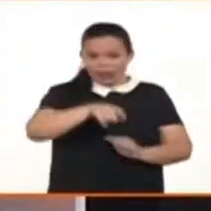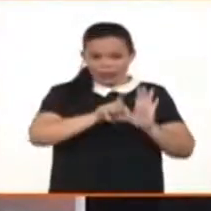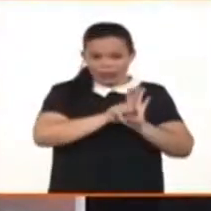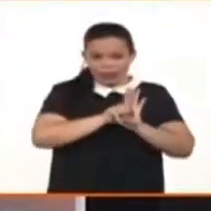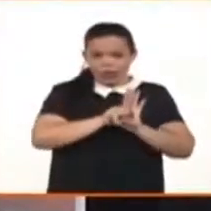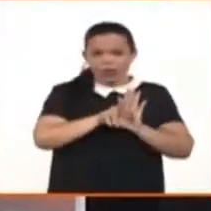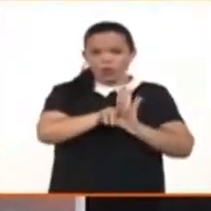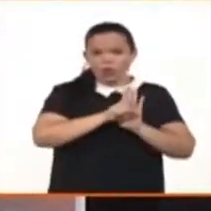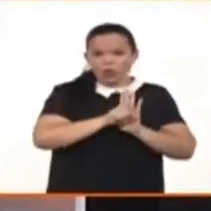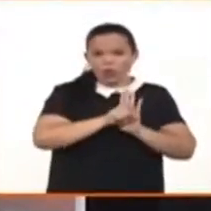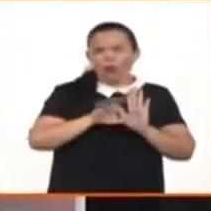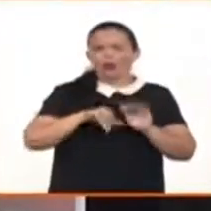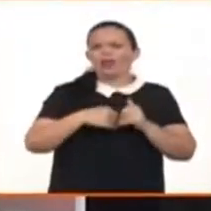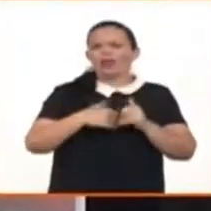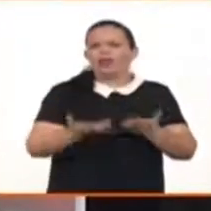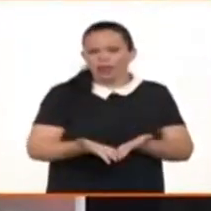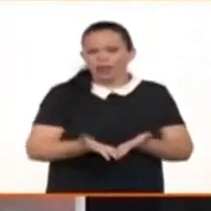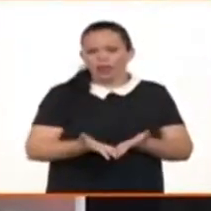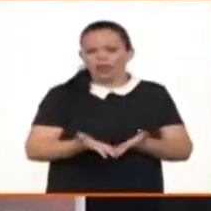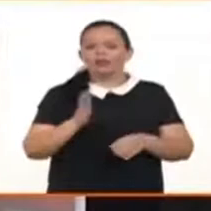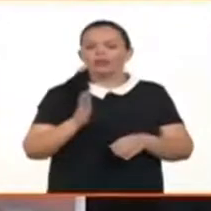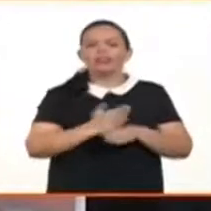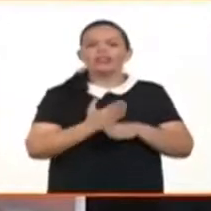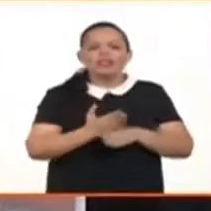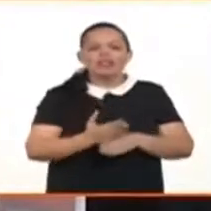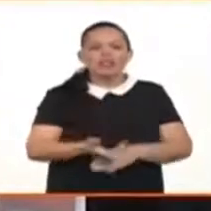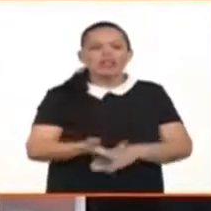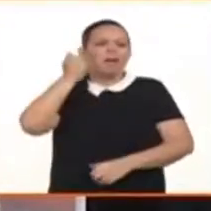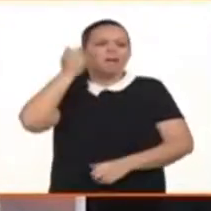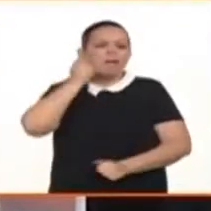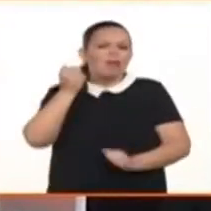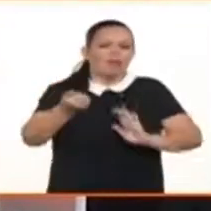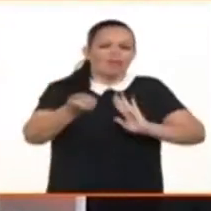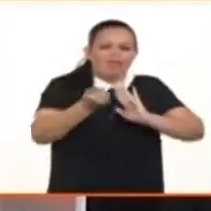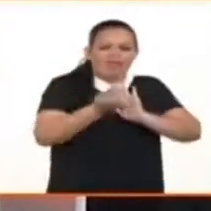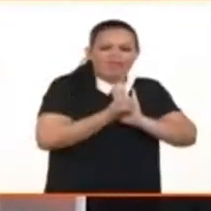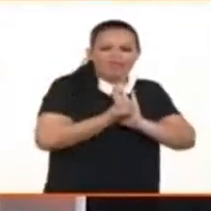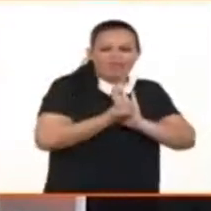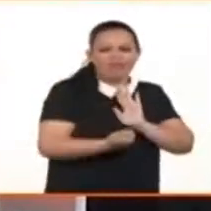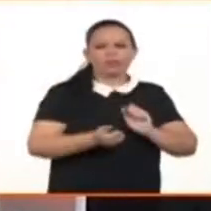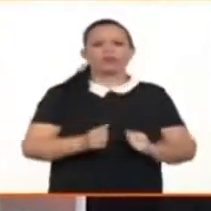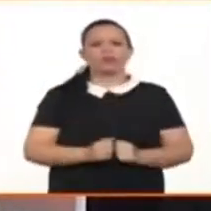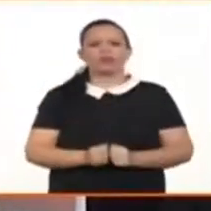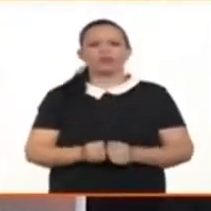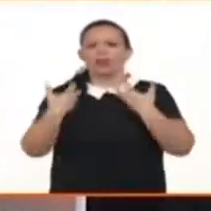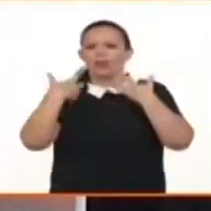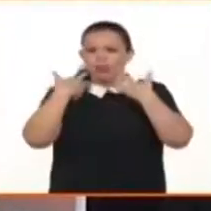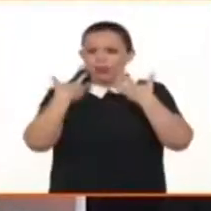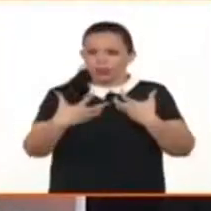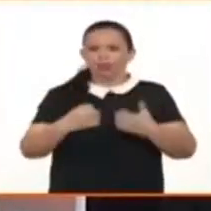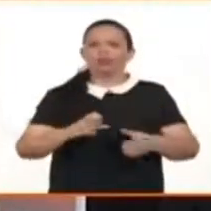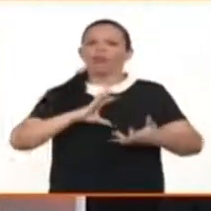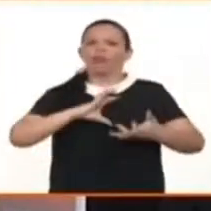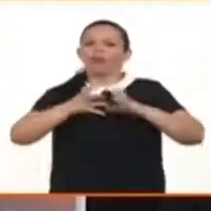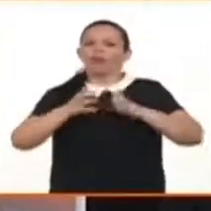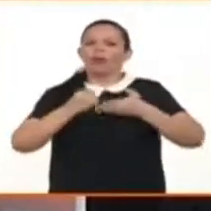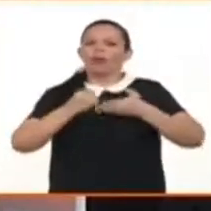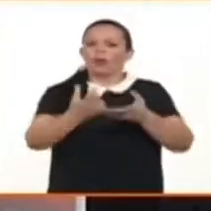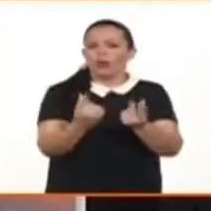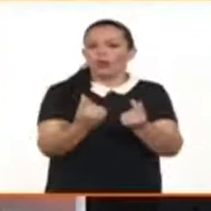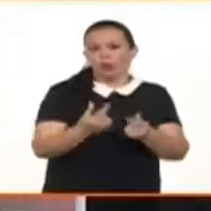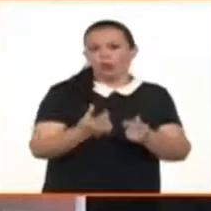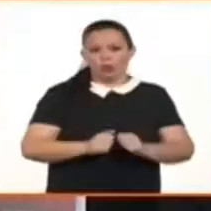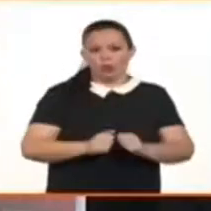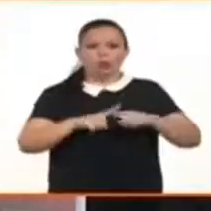está dando un valor económico al trabajo doméstico y de cuidado, que todavía, pese a todo lo avanzado,